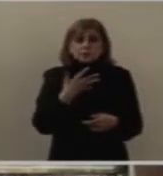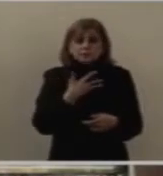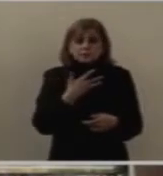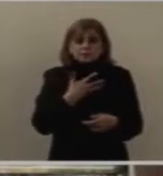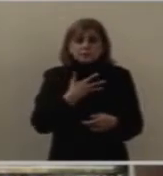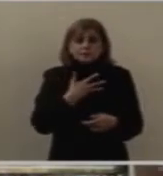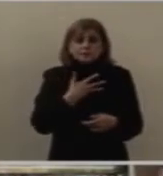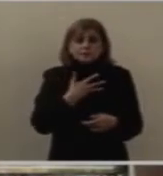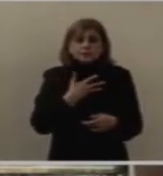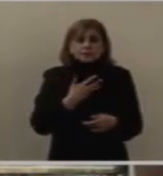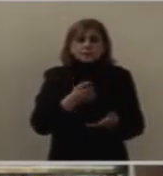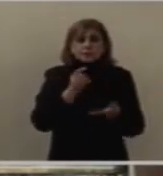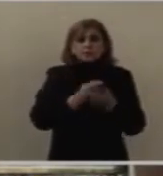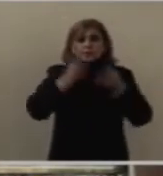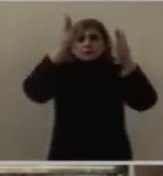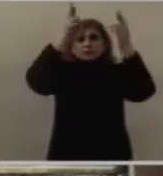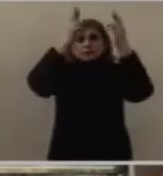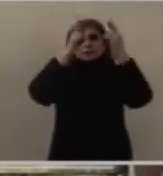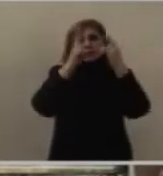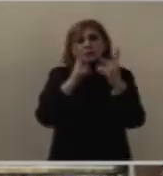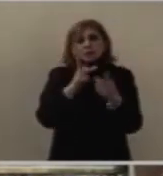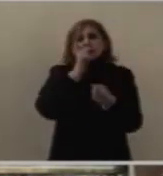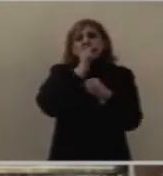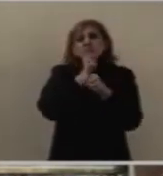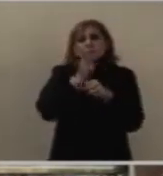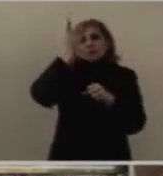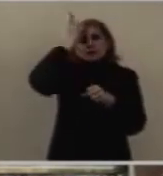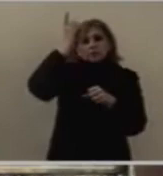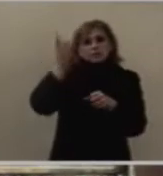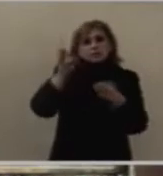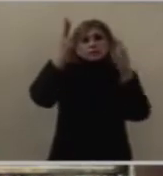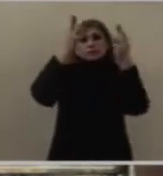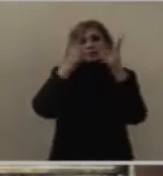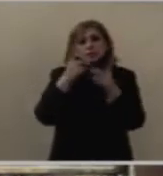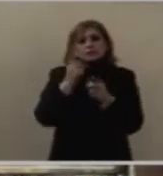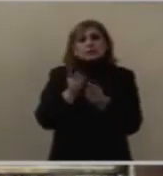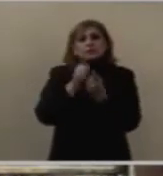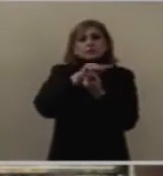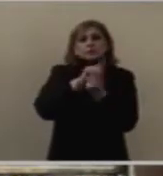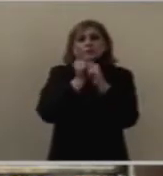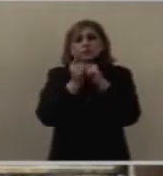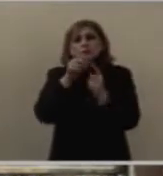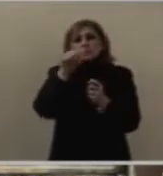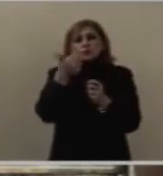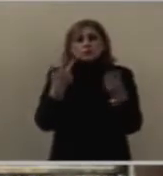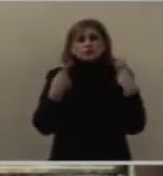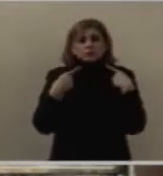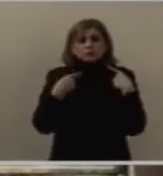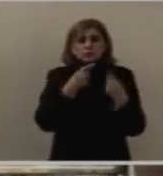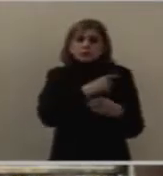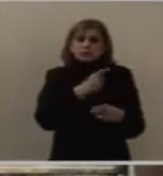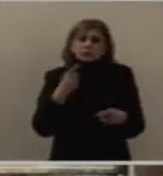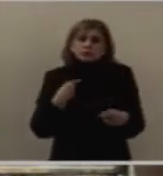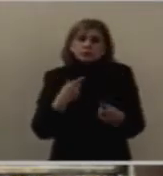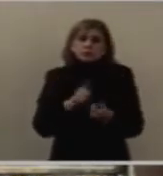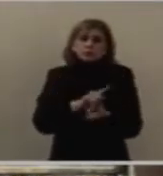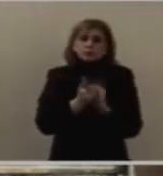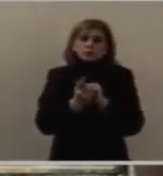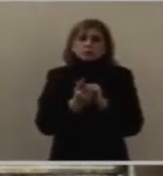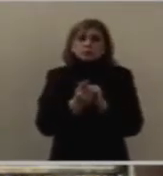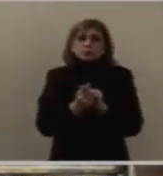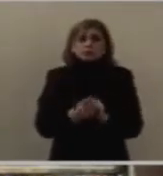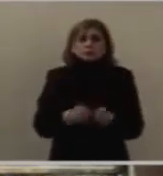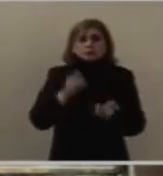es un regalo de Dios que tendrá que compartir con los demás. Primero